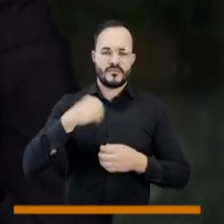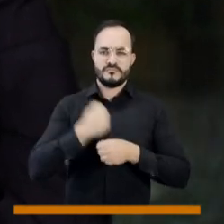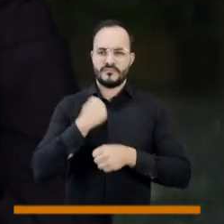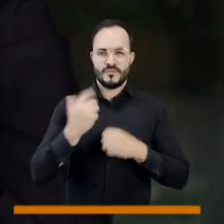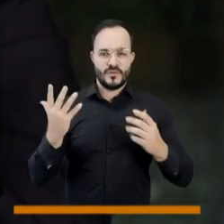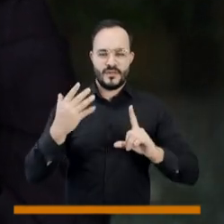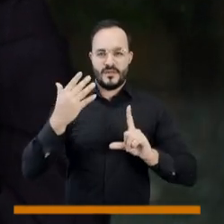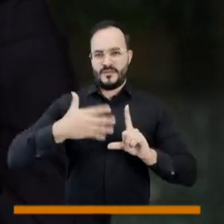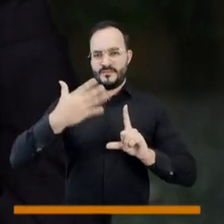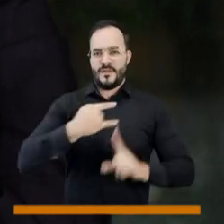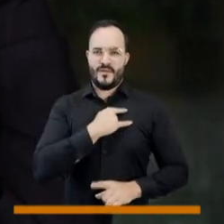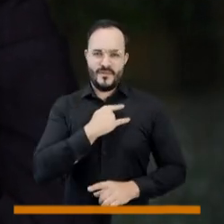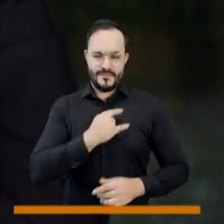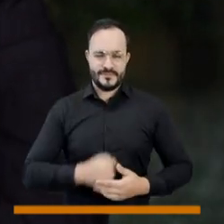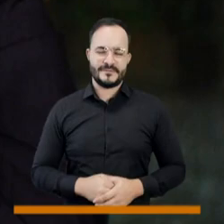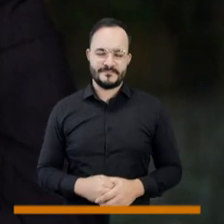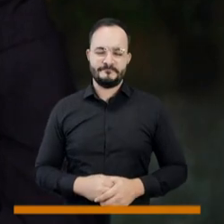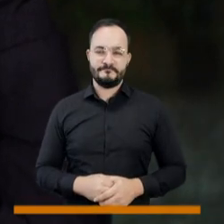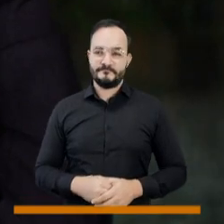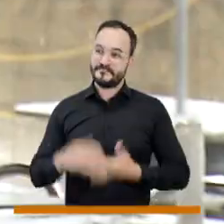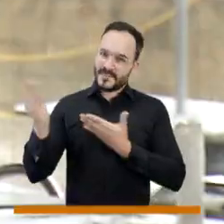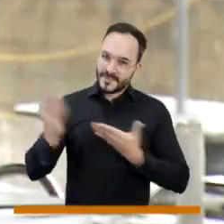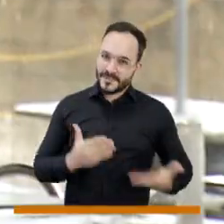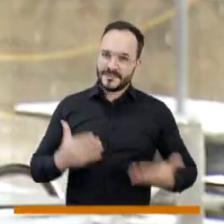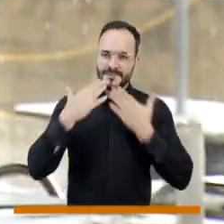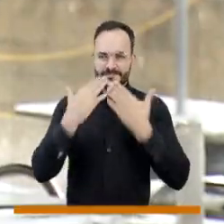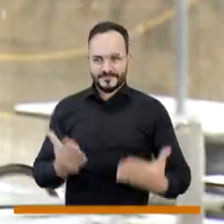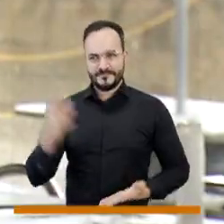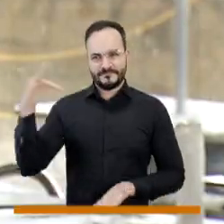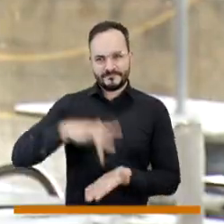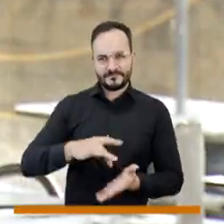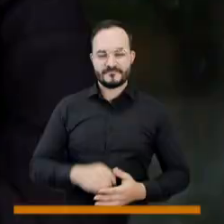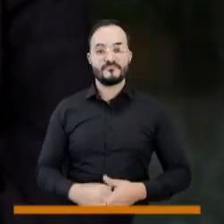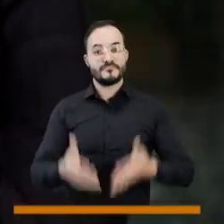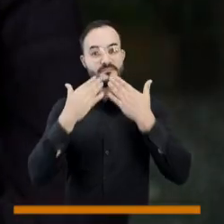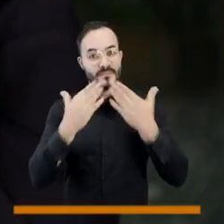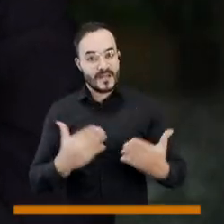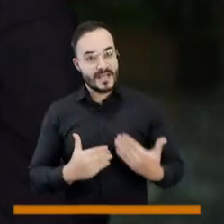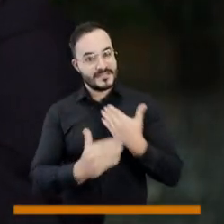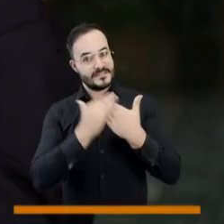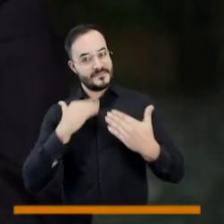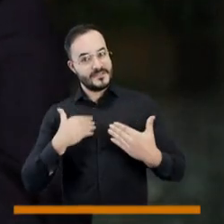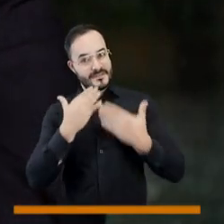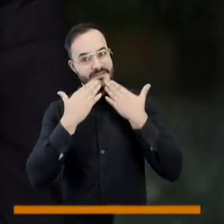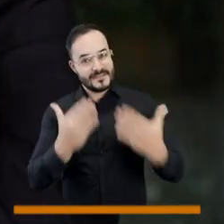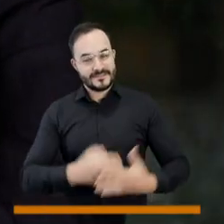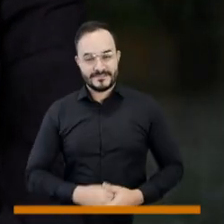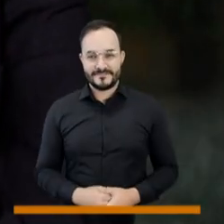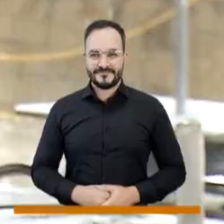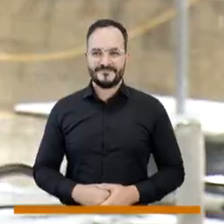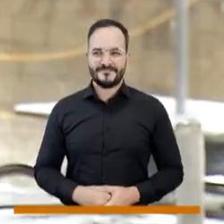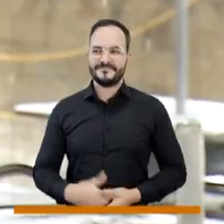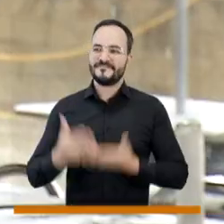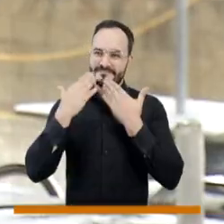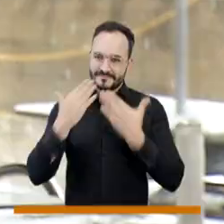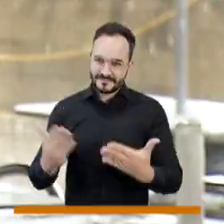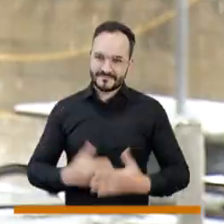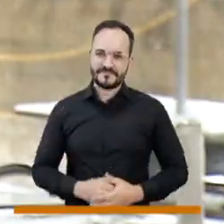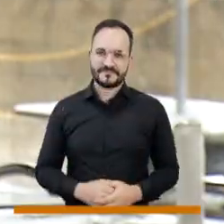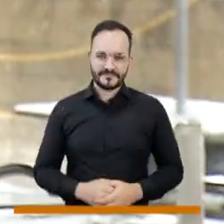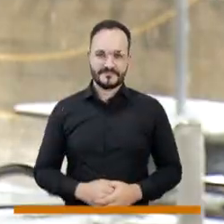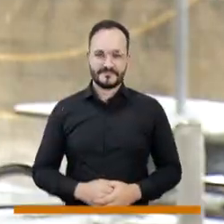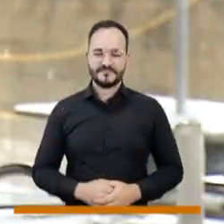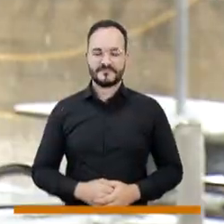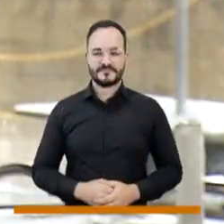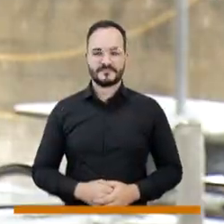Eafit. Muy bienvenido sea usted a este espacio de frente y gracias por acompañarnos. Muchas gracias, muy complacido de estar con ustedes. Muchísimas